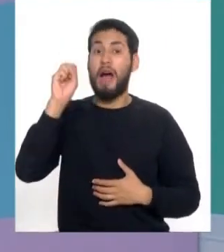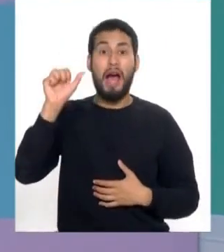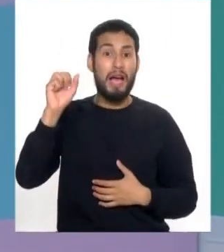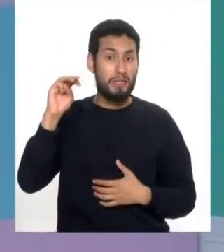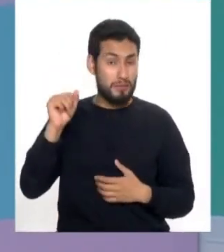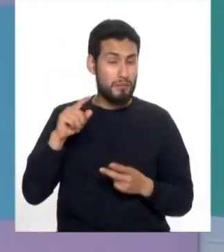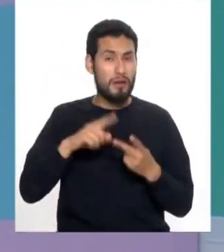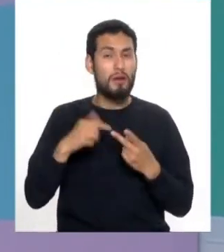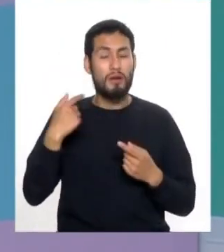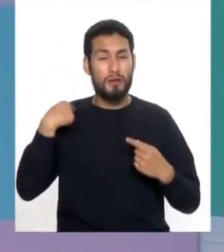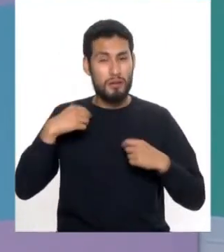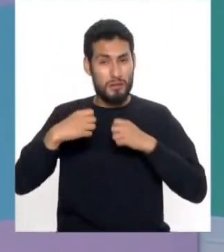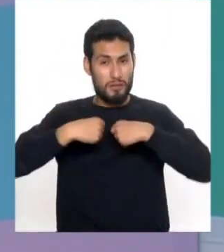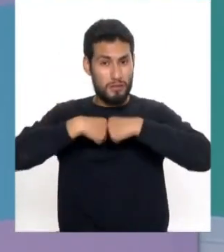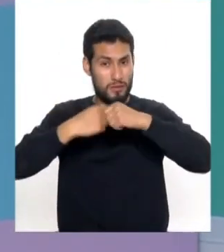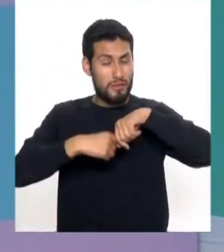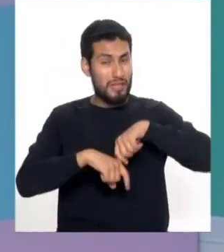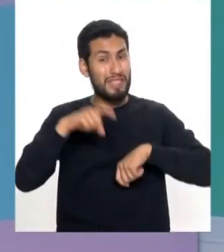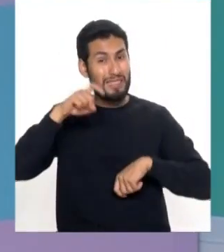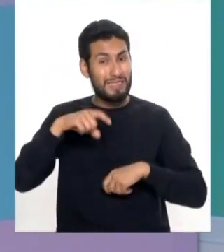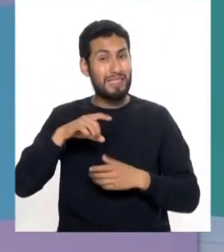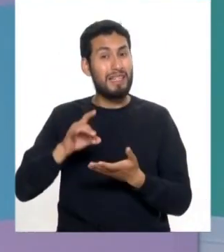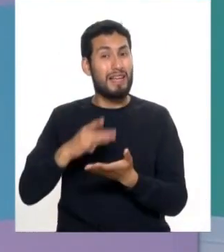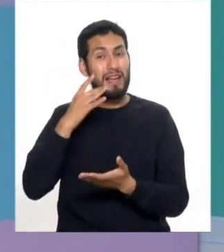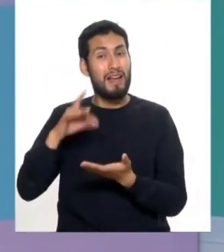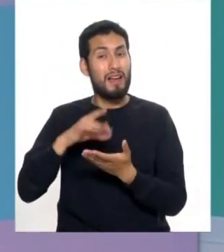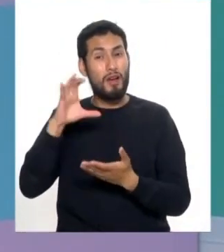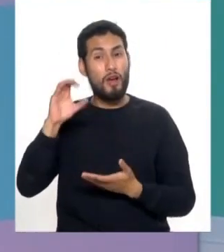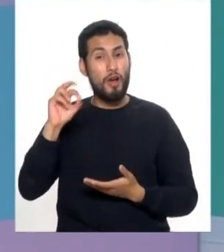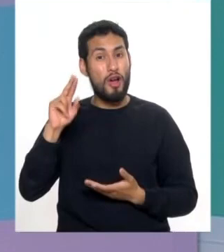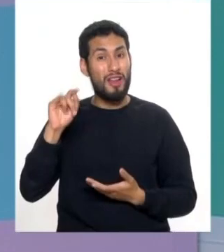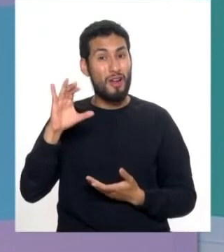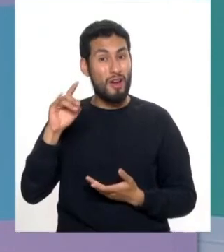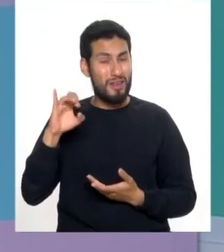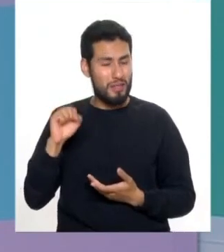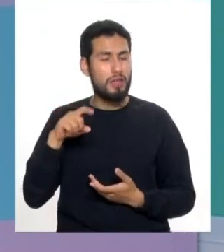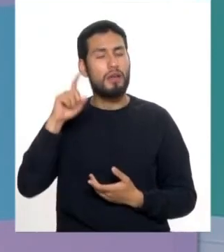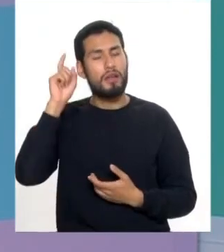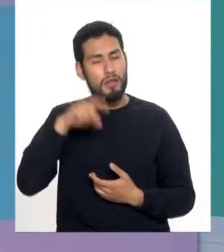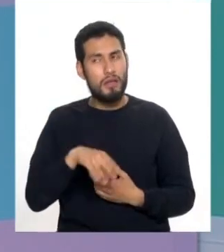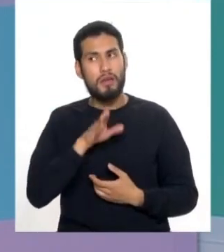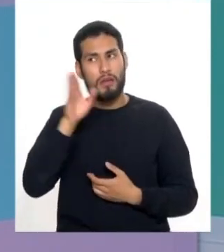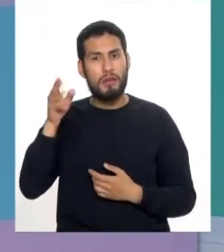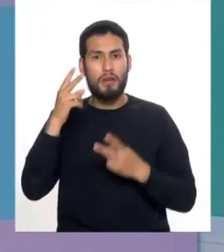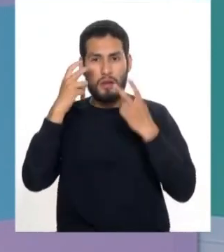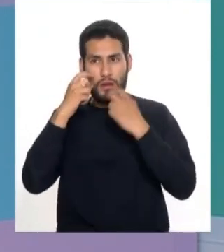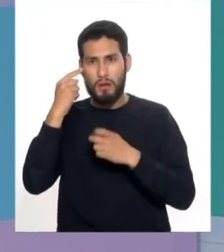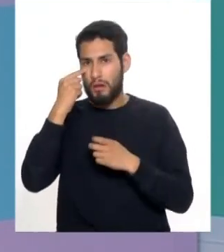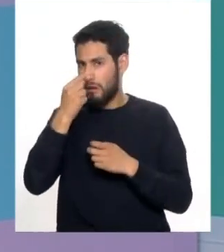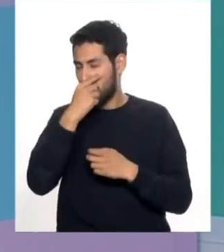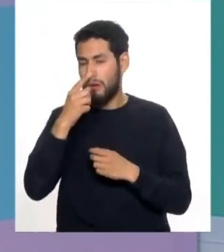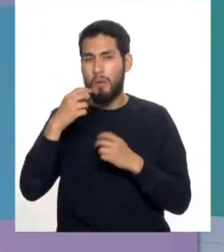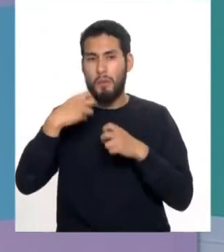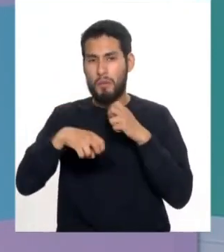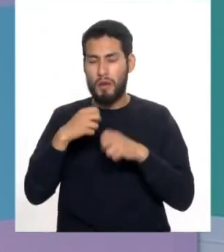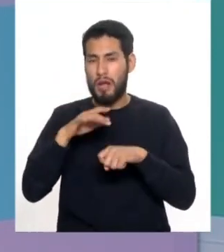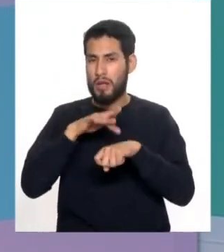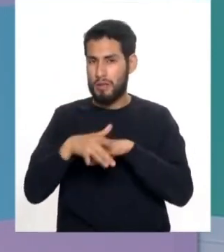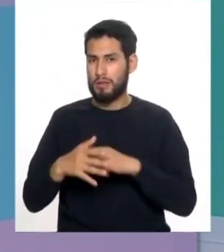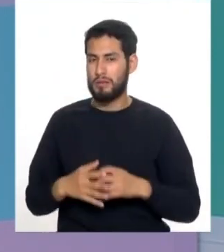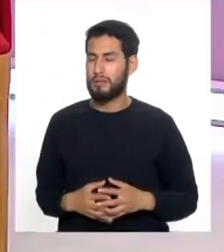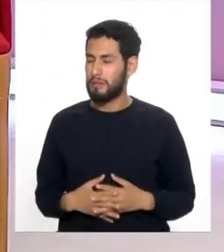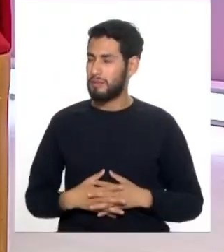o enfermedades autoinmunes que requieren tratamiento prolongado de corticoides acudir al oftalmólogo para detectar todo problema a tiempo